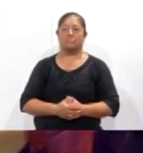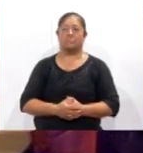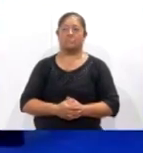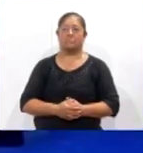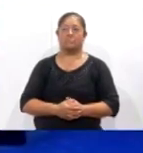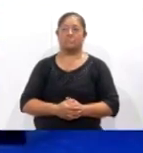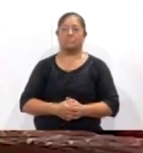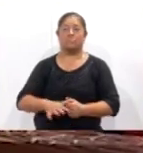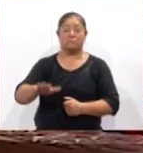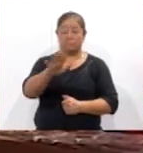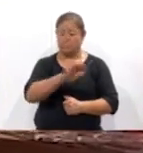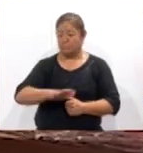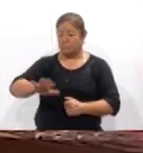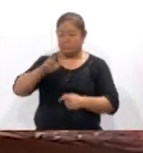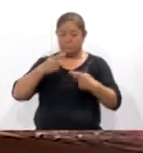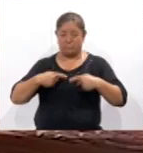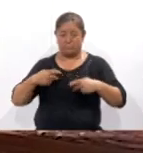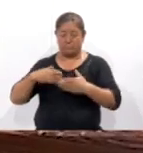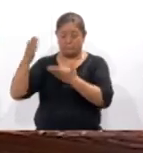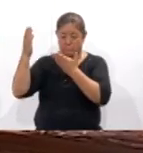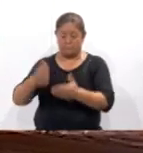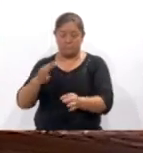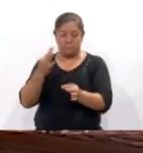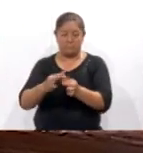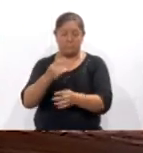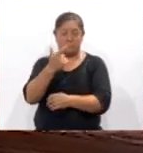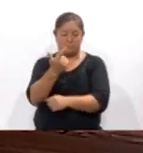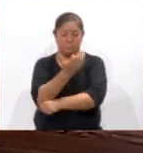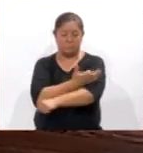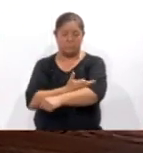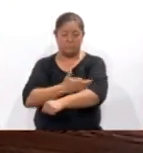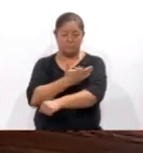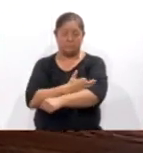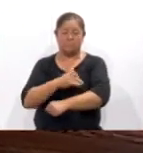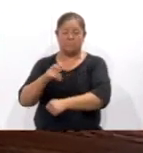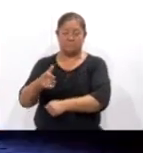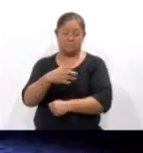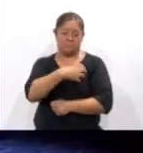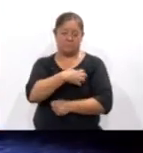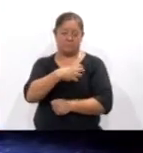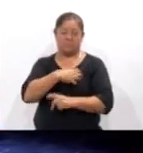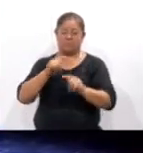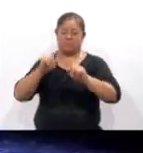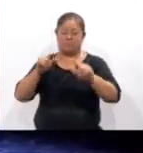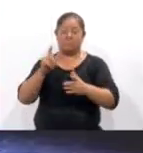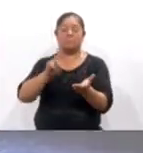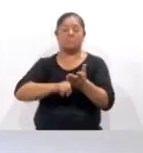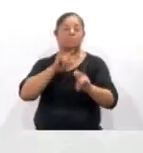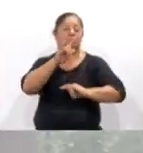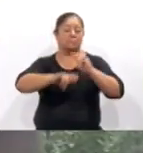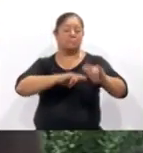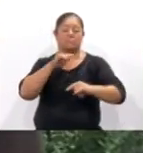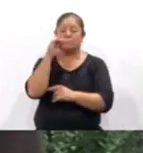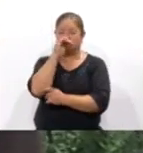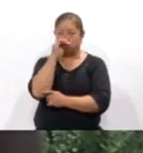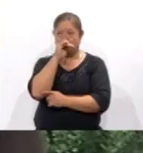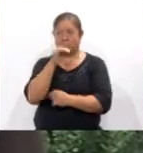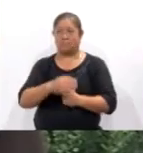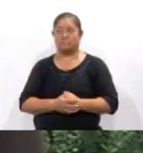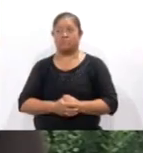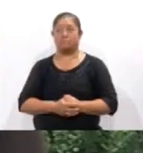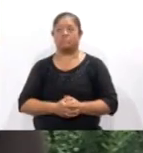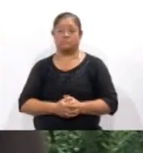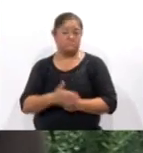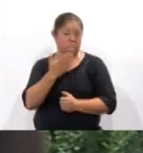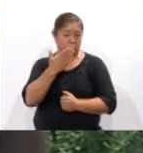El elenco de la obra se presentará en punto de las 19 horas en el recinto ferial de la capital tlaxcalteca de manera gratuita. Es bueno